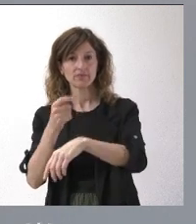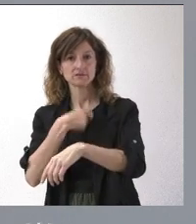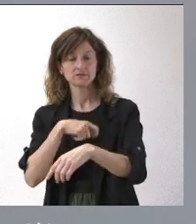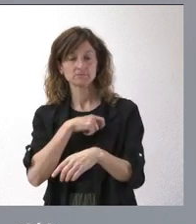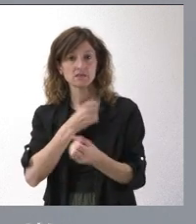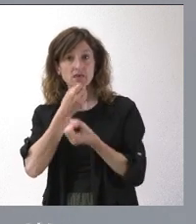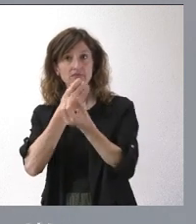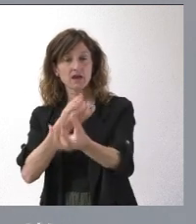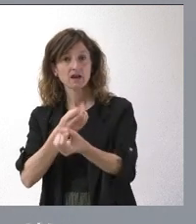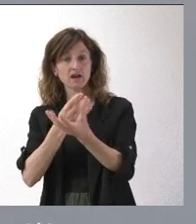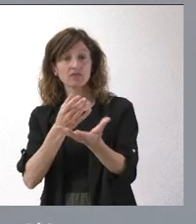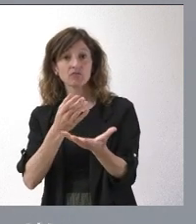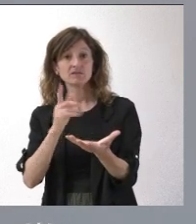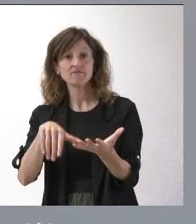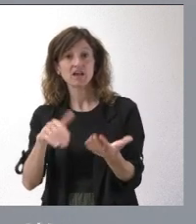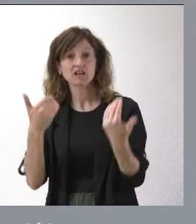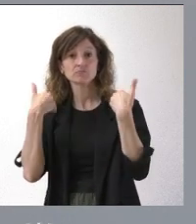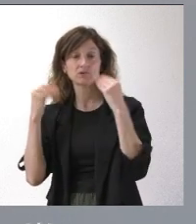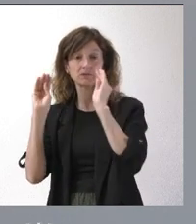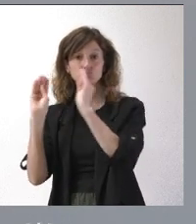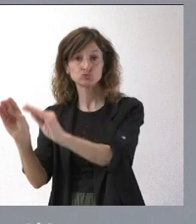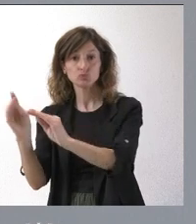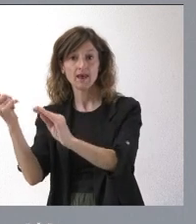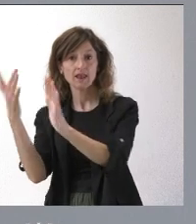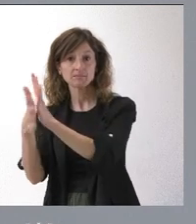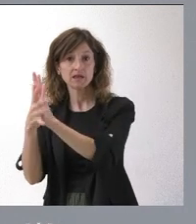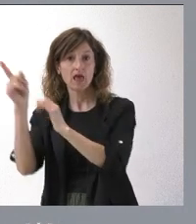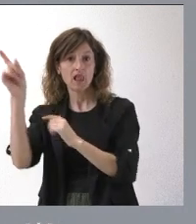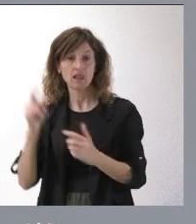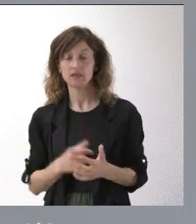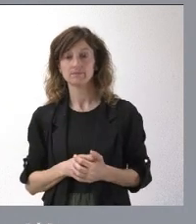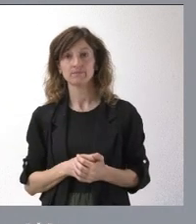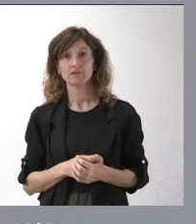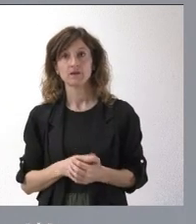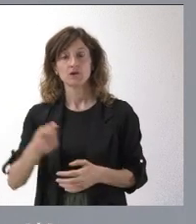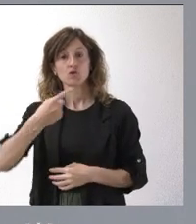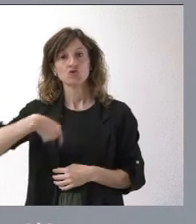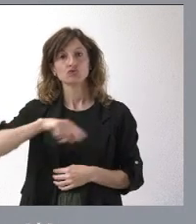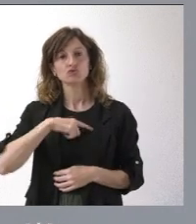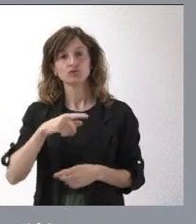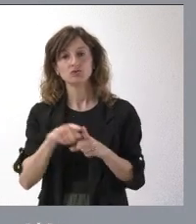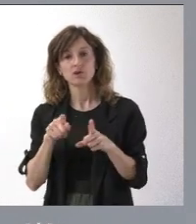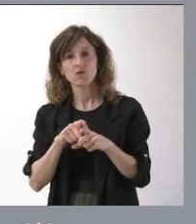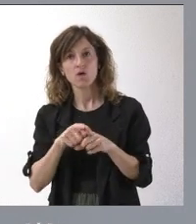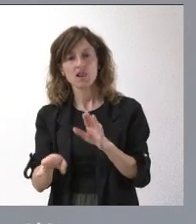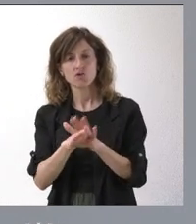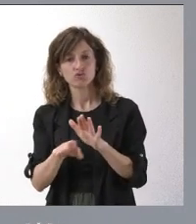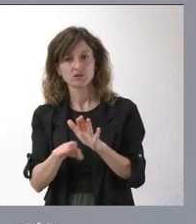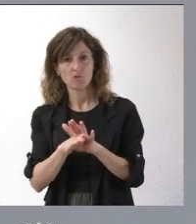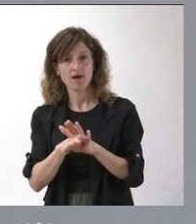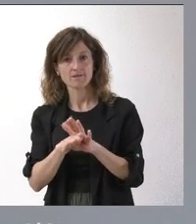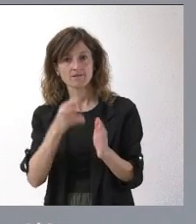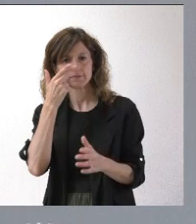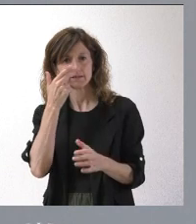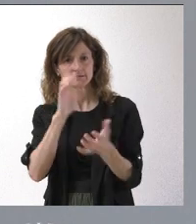declaraciones, pues será responsabilidad de quien las haga y tendrá que explicarlas. Nosotros no nos vamos a rendir nunca en los intereses de